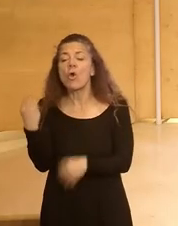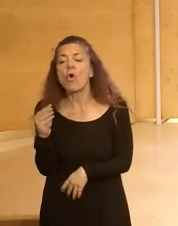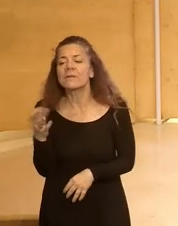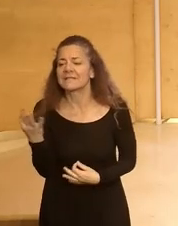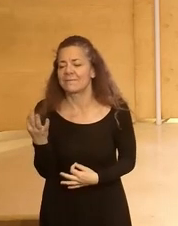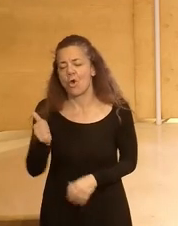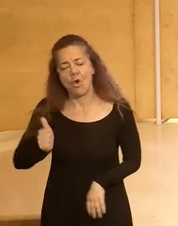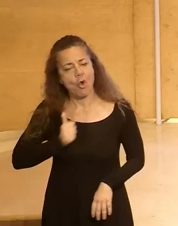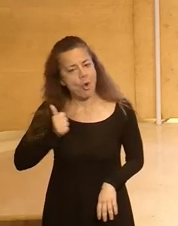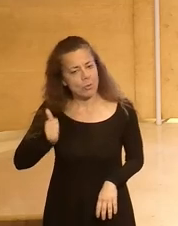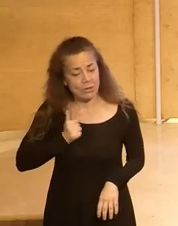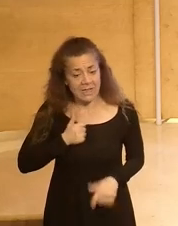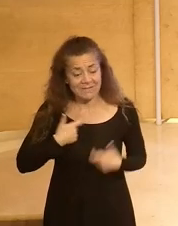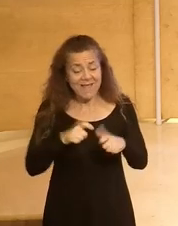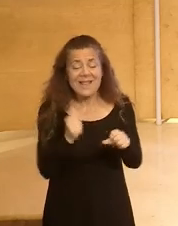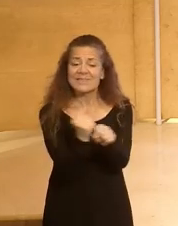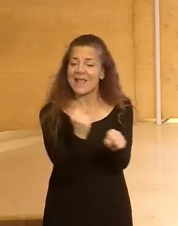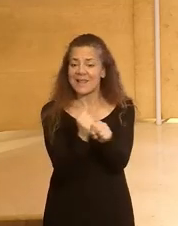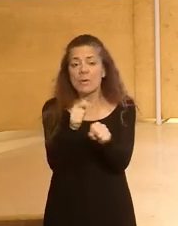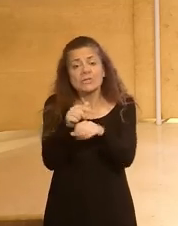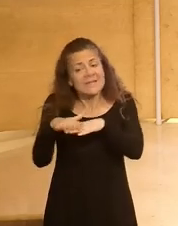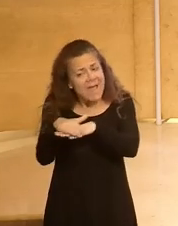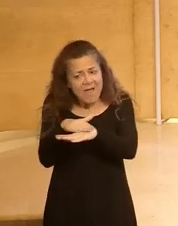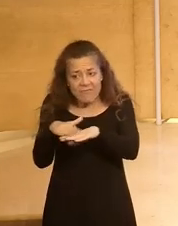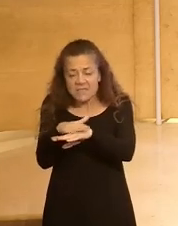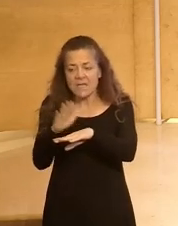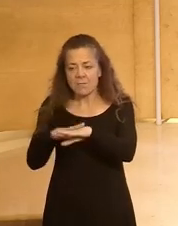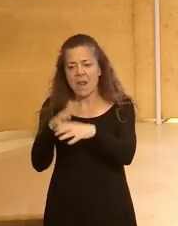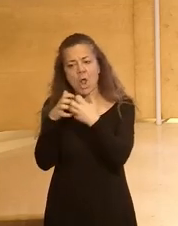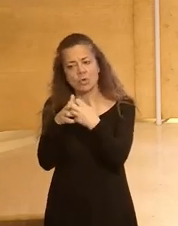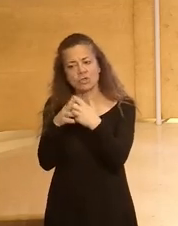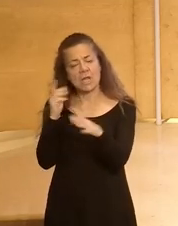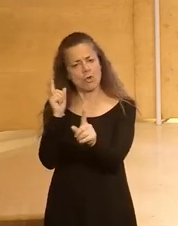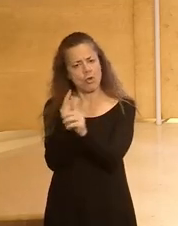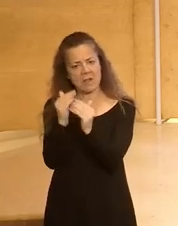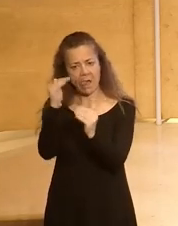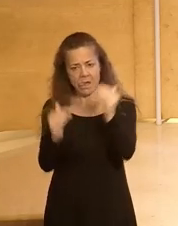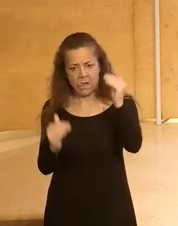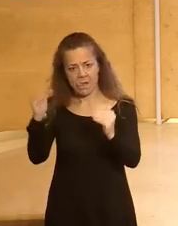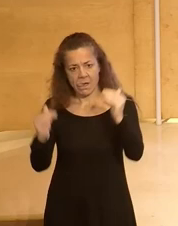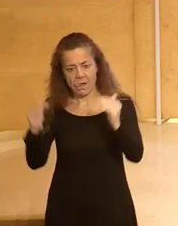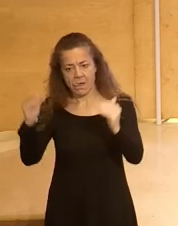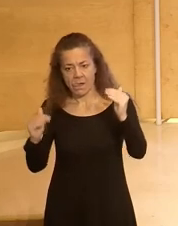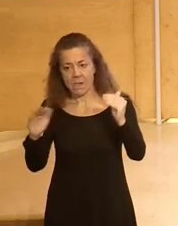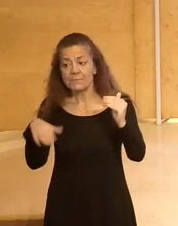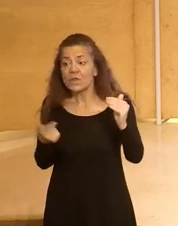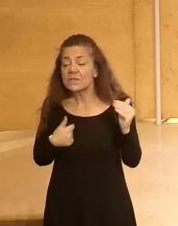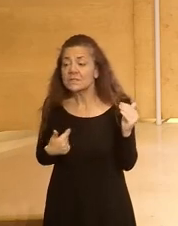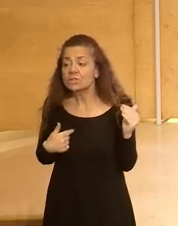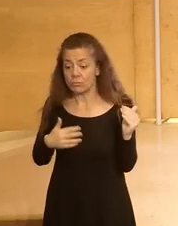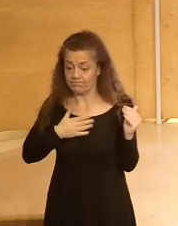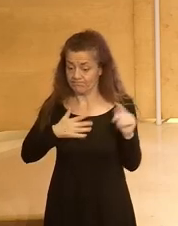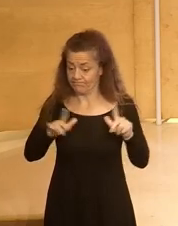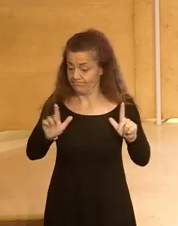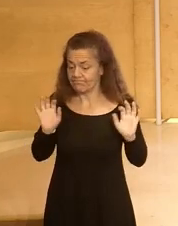oportunidades y el mercado de trabajo es la base para luchar contra las desigualdades así que yo por lo